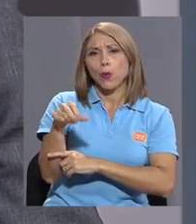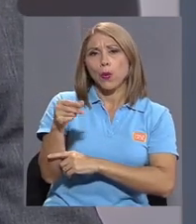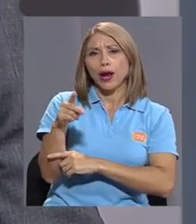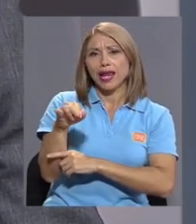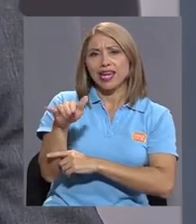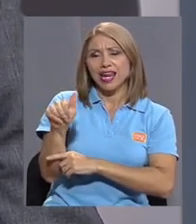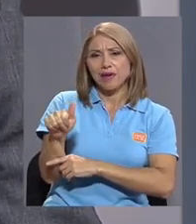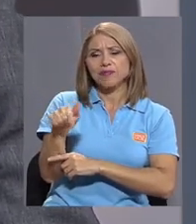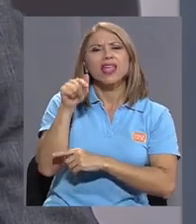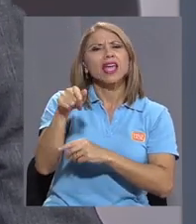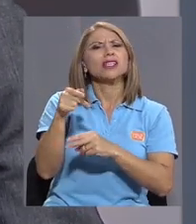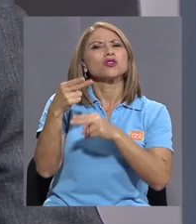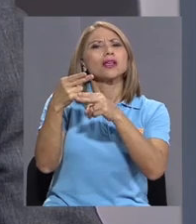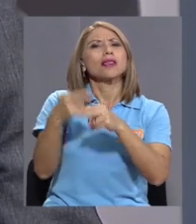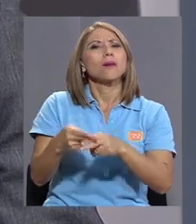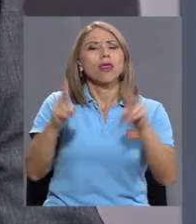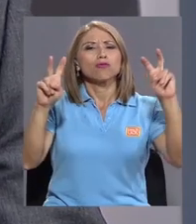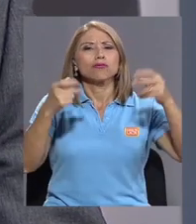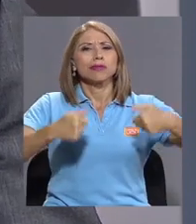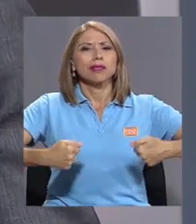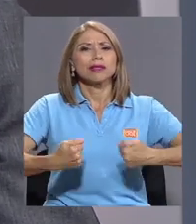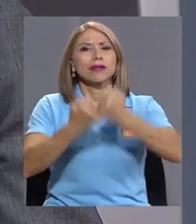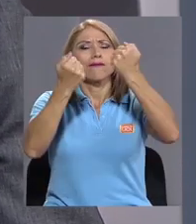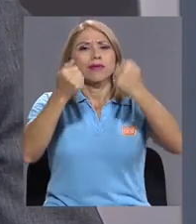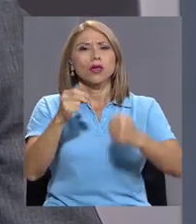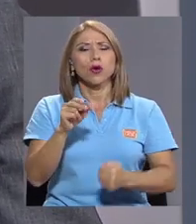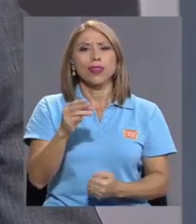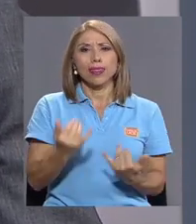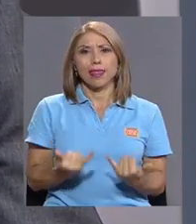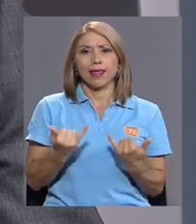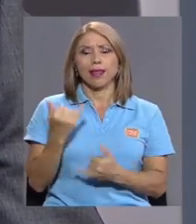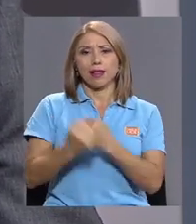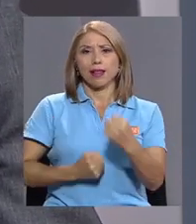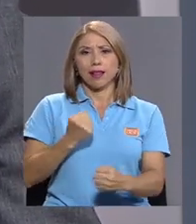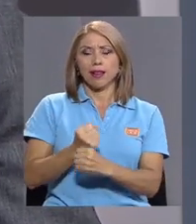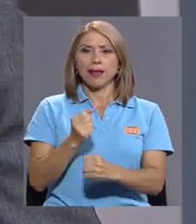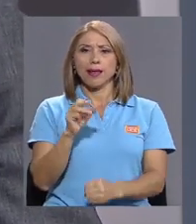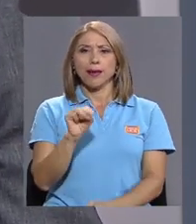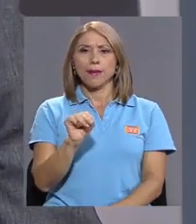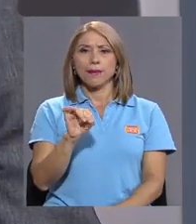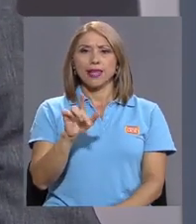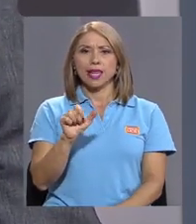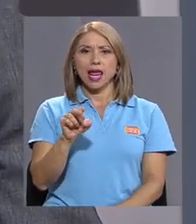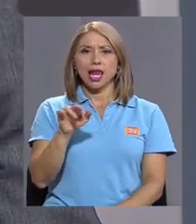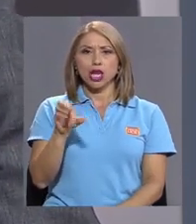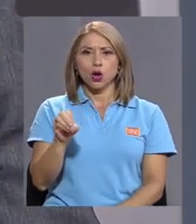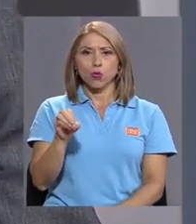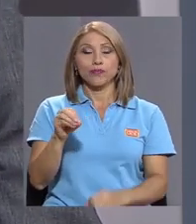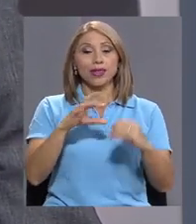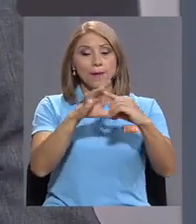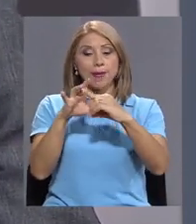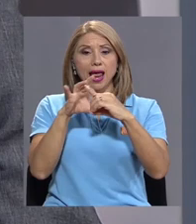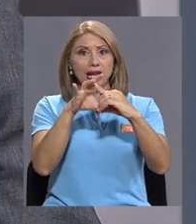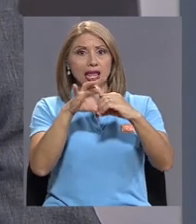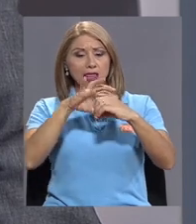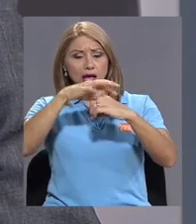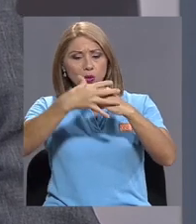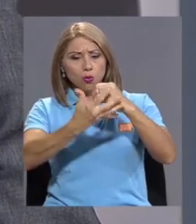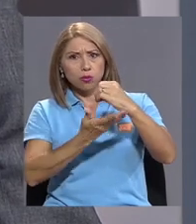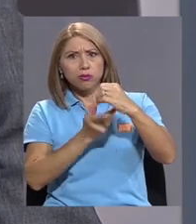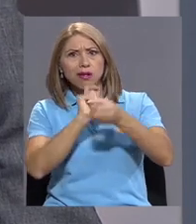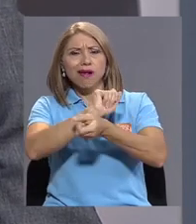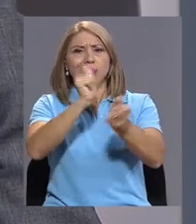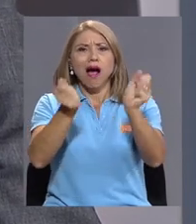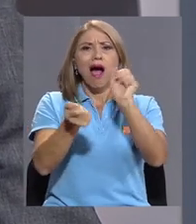es lo que se ha llamado el desafío del milenio, que el planeta está sufriendo cambios significativos en el